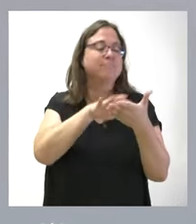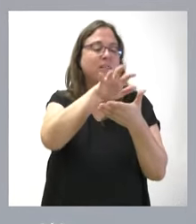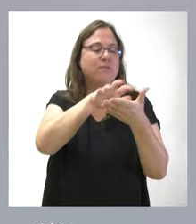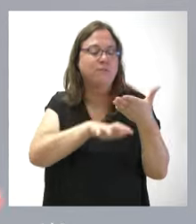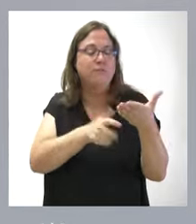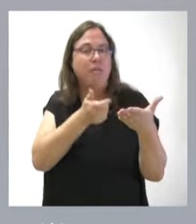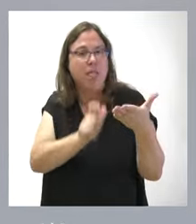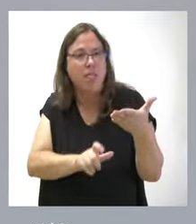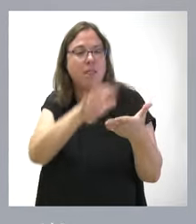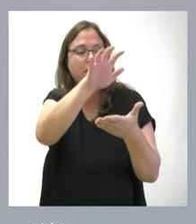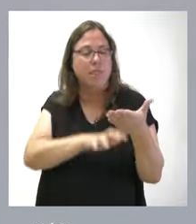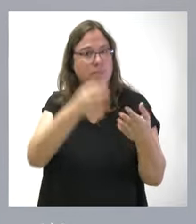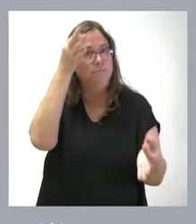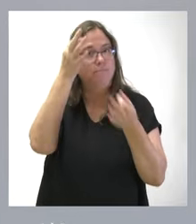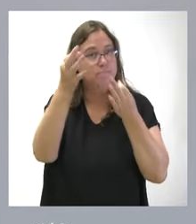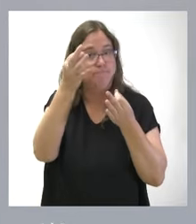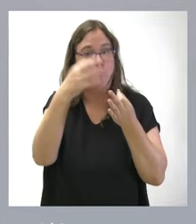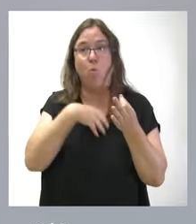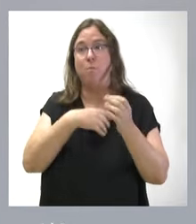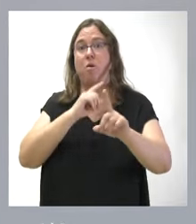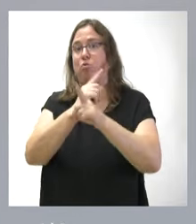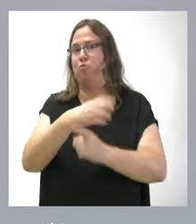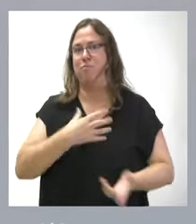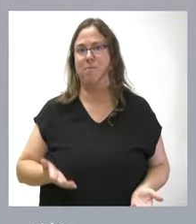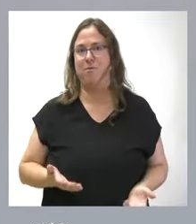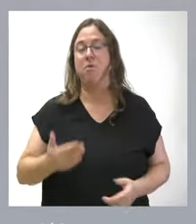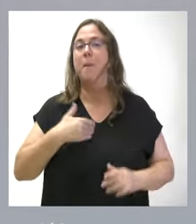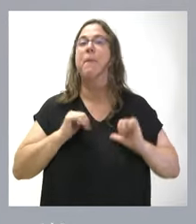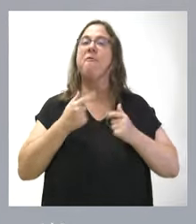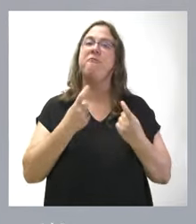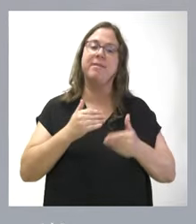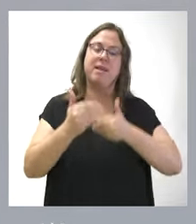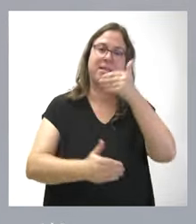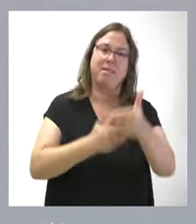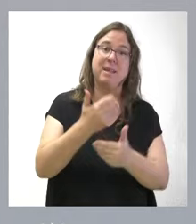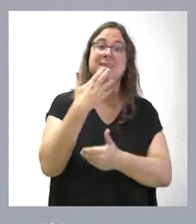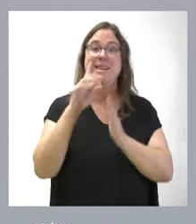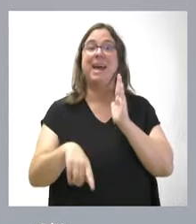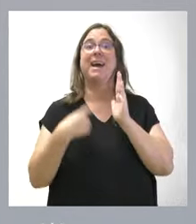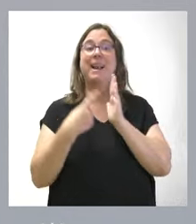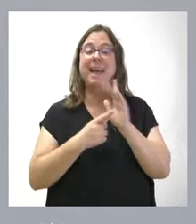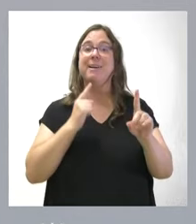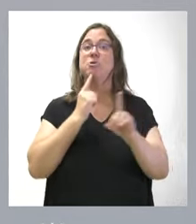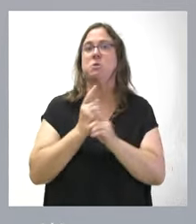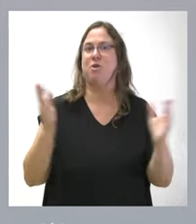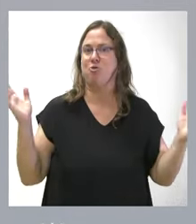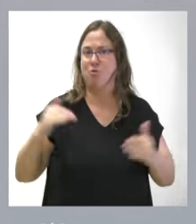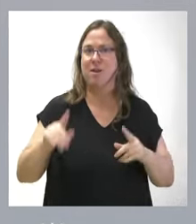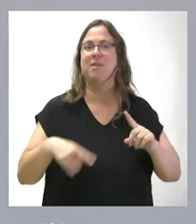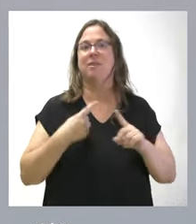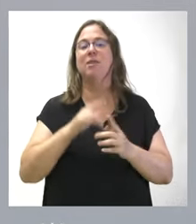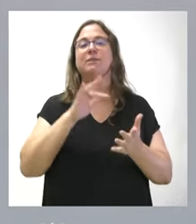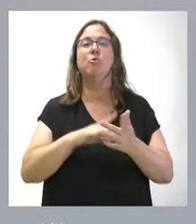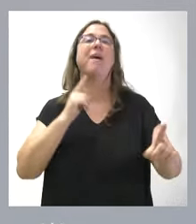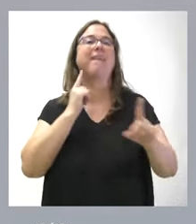de esa ley. No podremos, no solamente presentar el recurso por no haberse iniciado el procedimiento de una ley contra la que recurrir, sino también presentar un